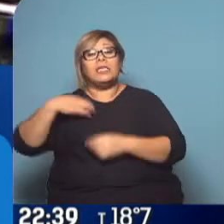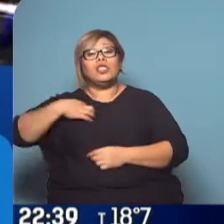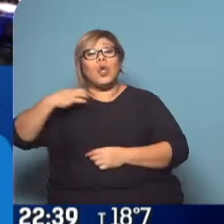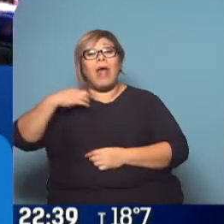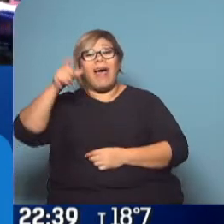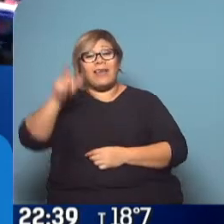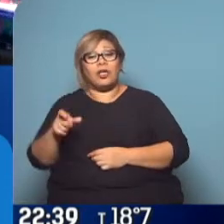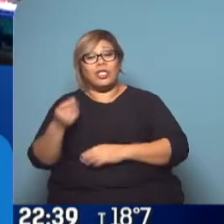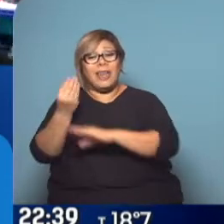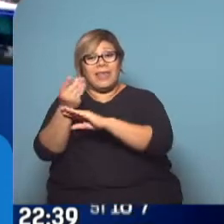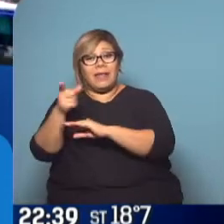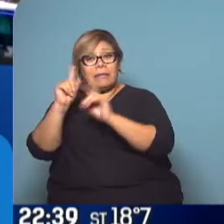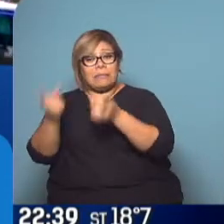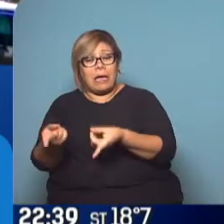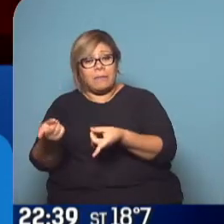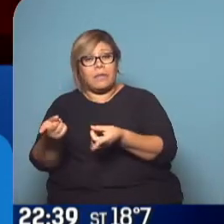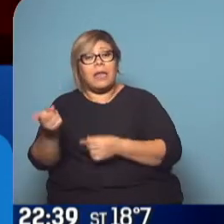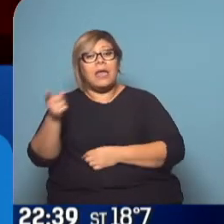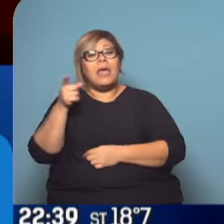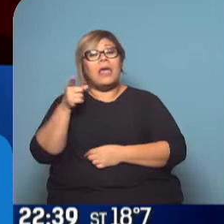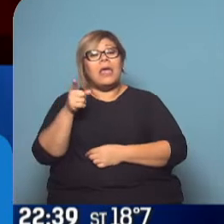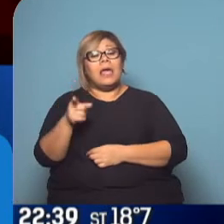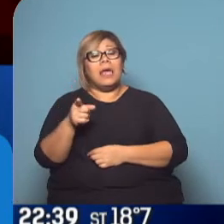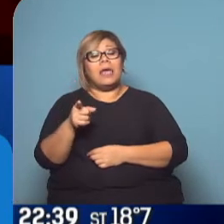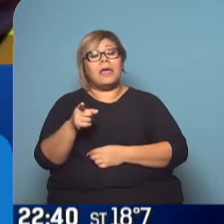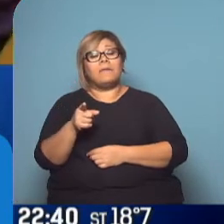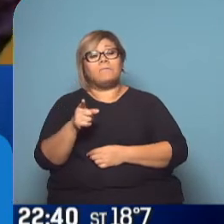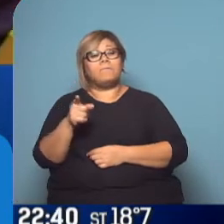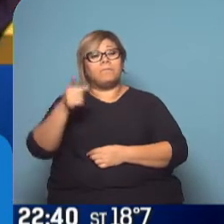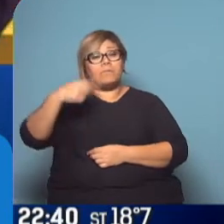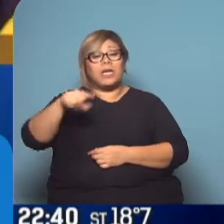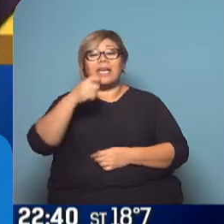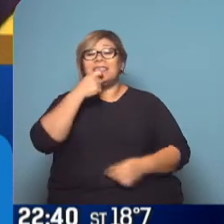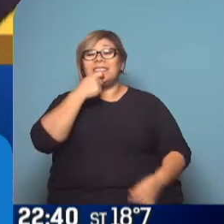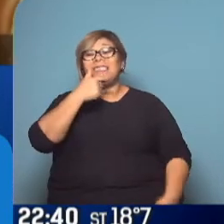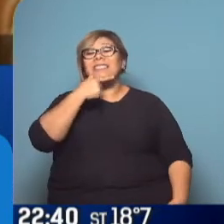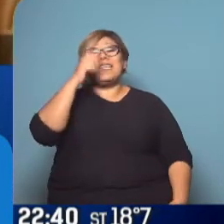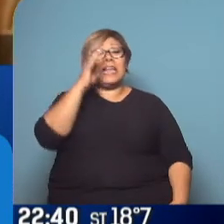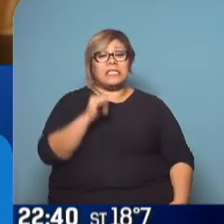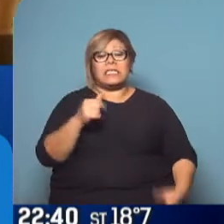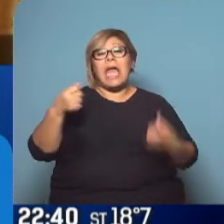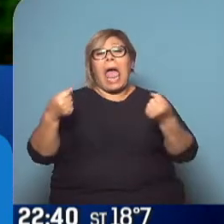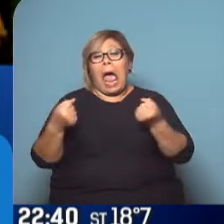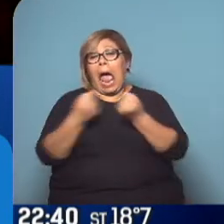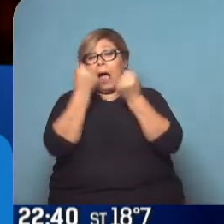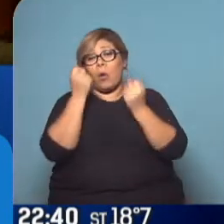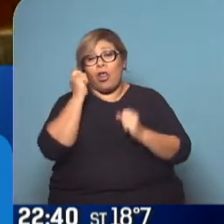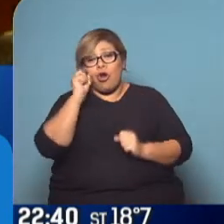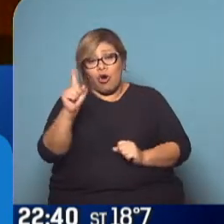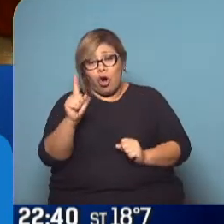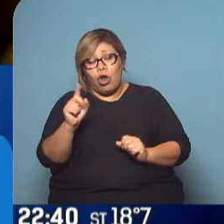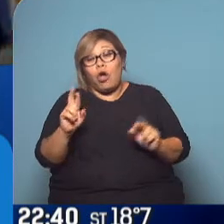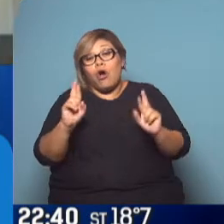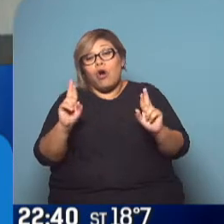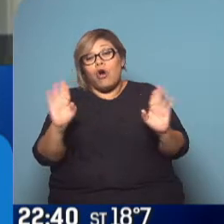aguerrido ahí, va a seguir siendo un problema. Forme gobierno, seguramente, que todos estamos esperando que lo